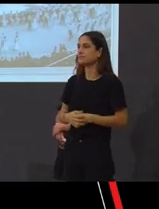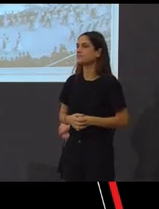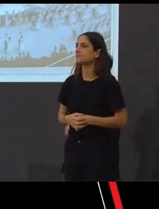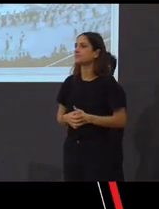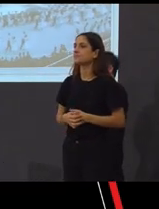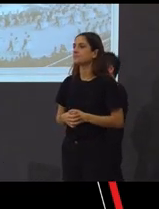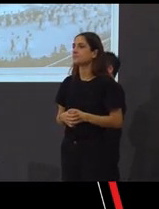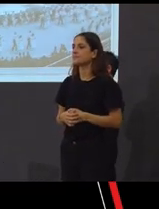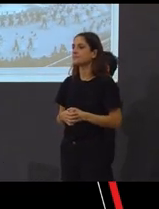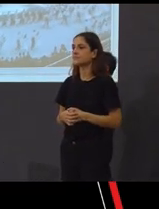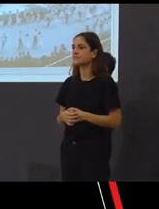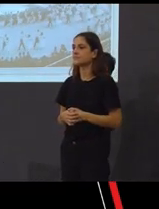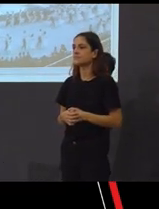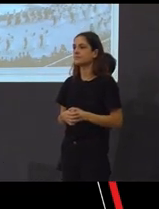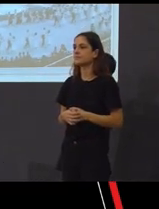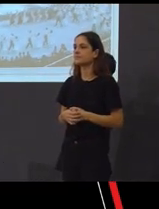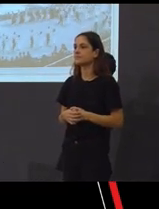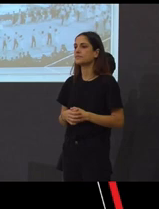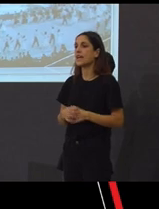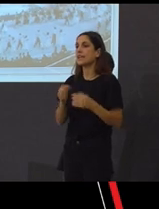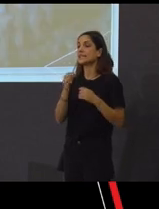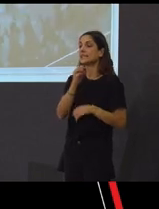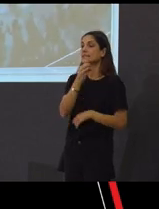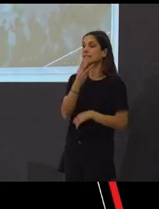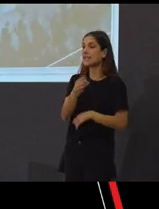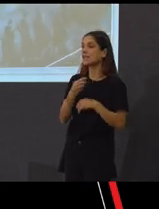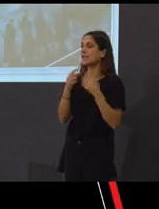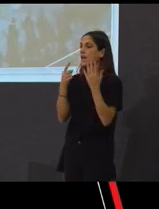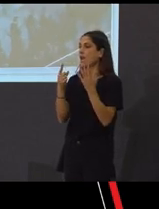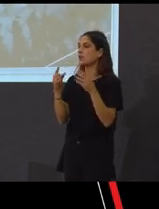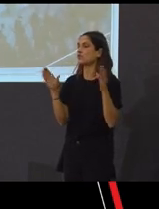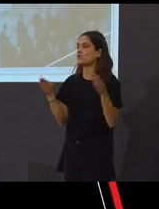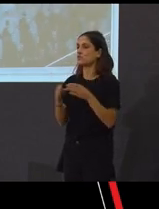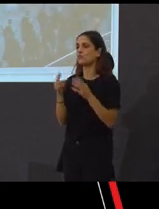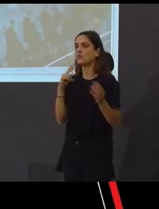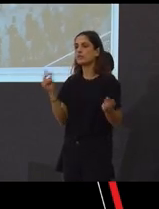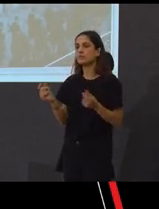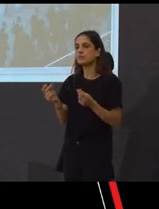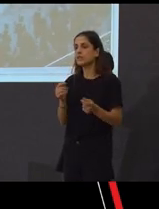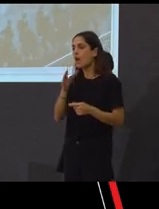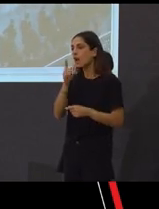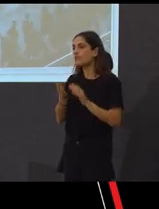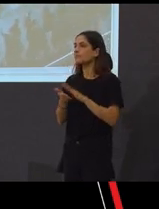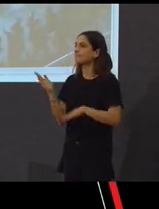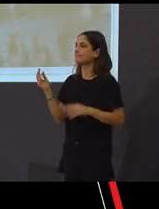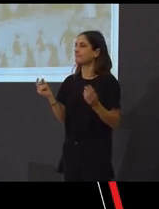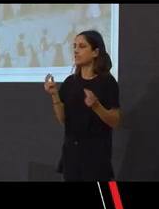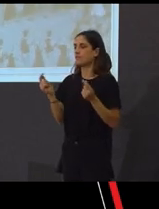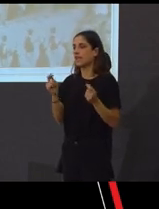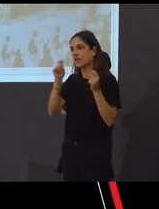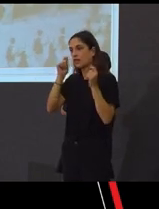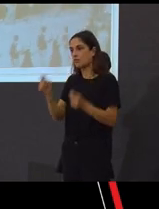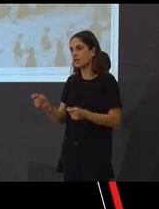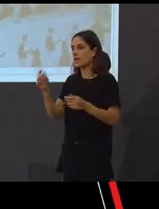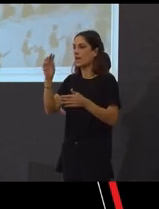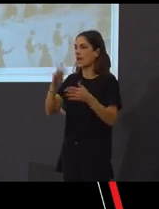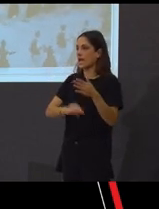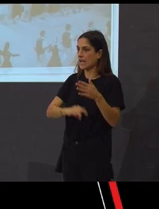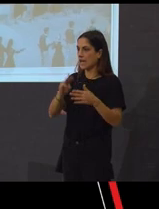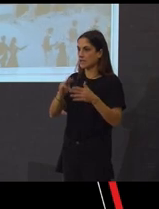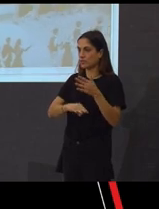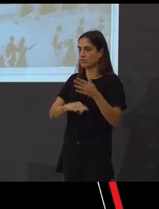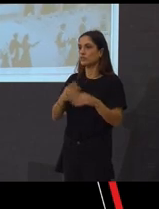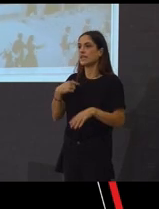Los 36 grupos de danzas que participan en el festival se disponen a bailar una sardana en homenaje a Cataluña. Son 3.000